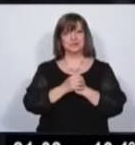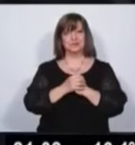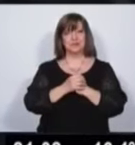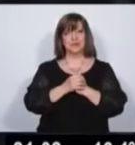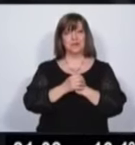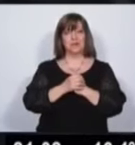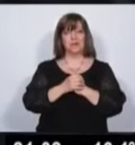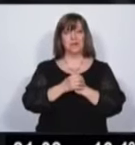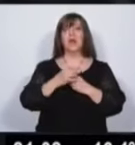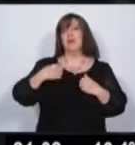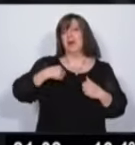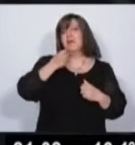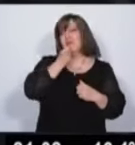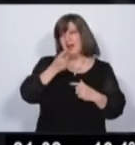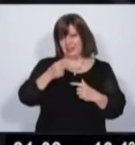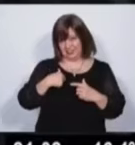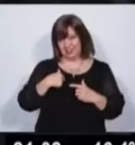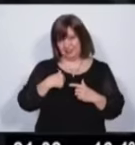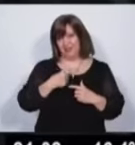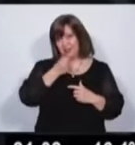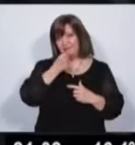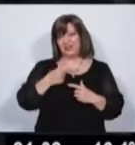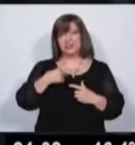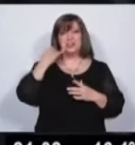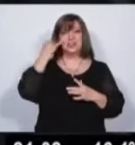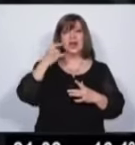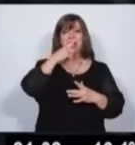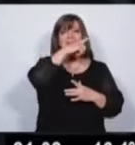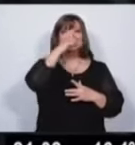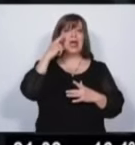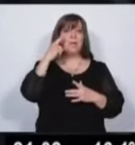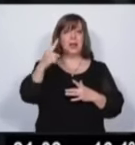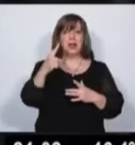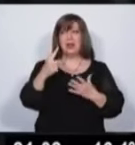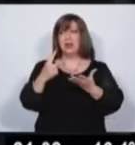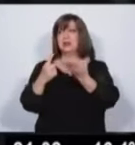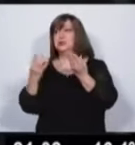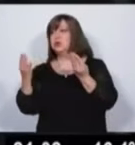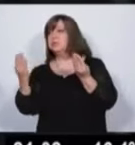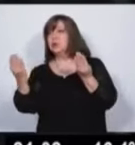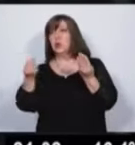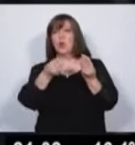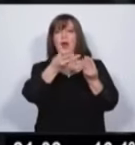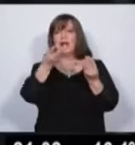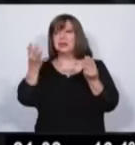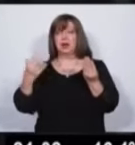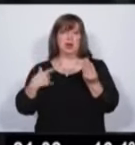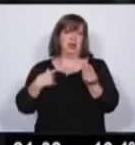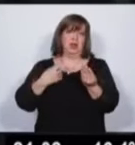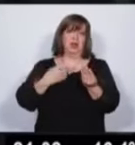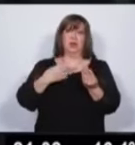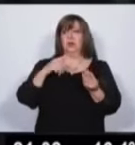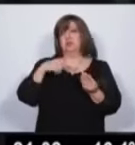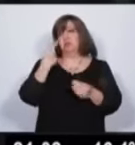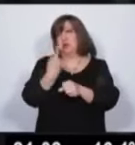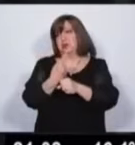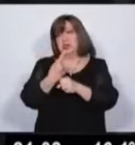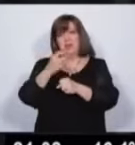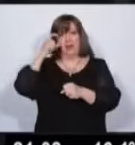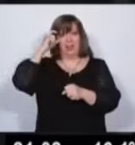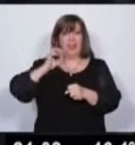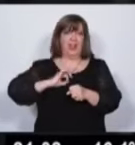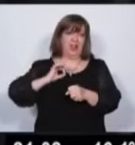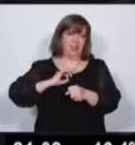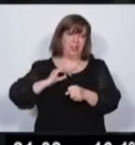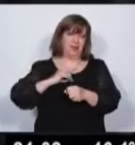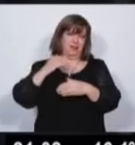Para mí es sencillo, nosotros tenemos 100.000 viviendas que están faltando, no lo vamos a poder hacer en 10 años con una construcción